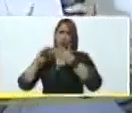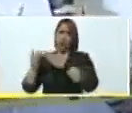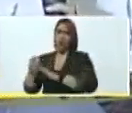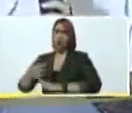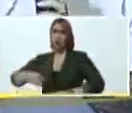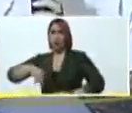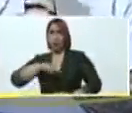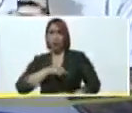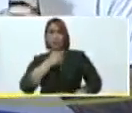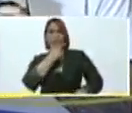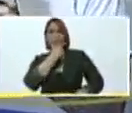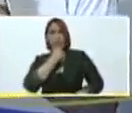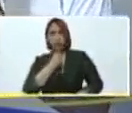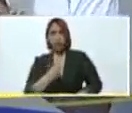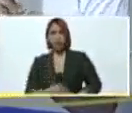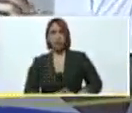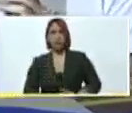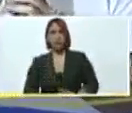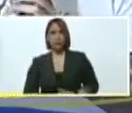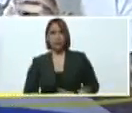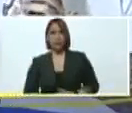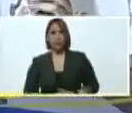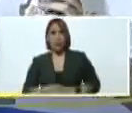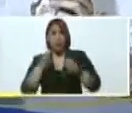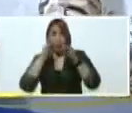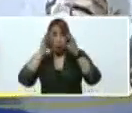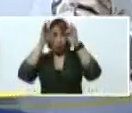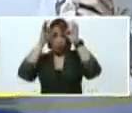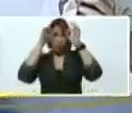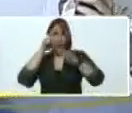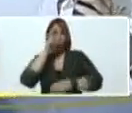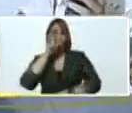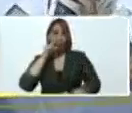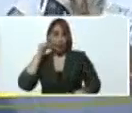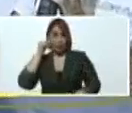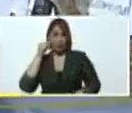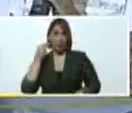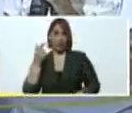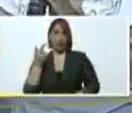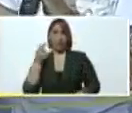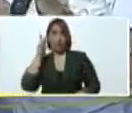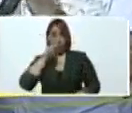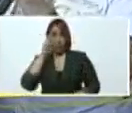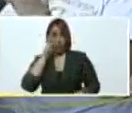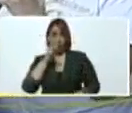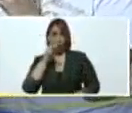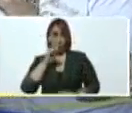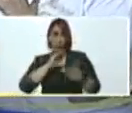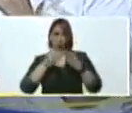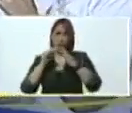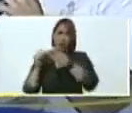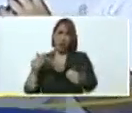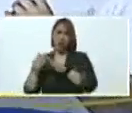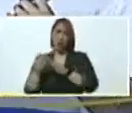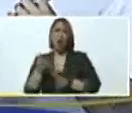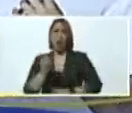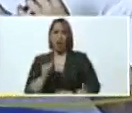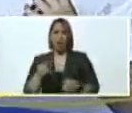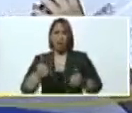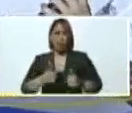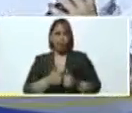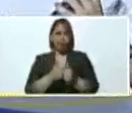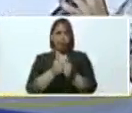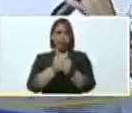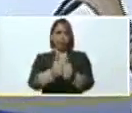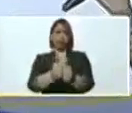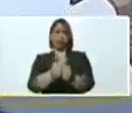Nuestros facilitadores de Robinson y de Rivas son facilitadores de la comunidad que van a estar aquí acompañando todo este proceso